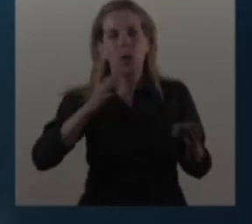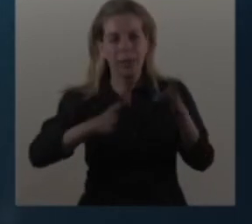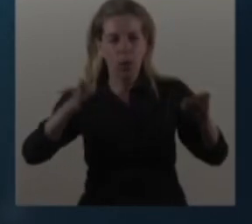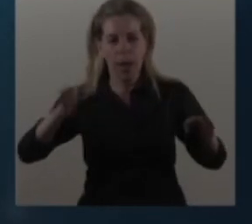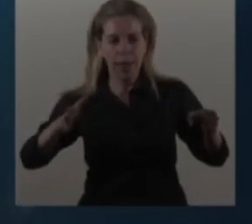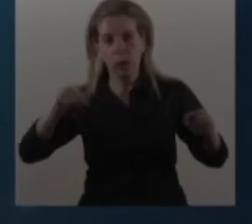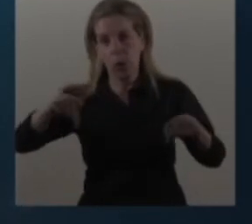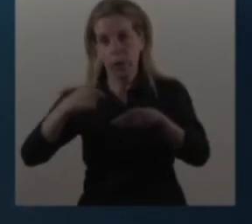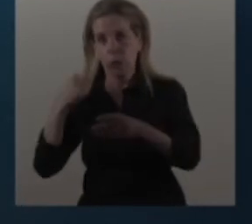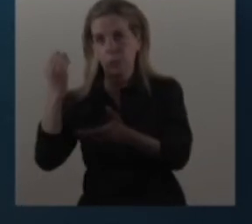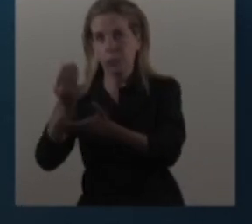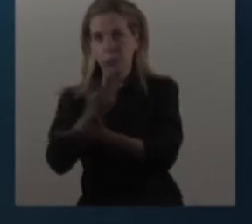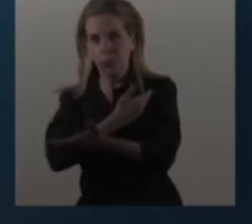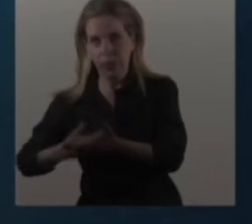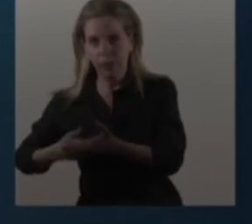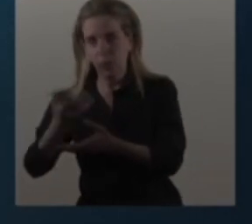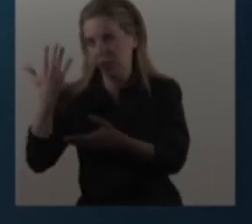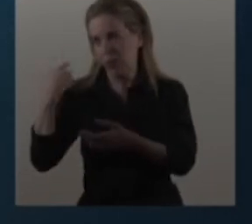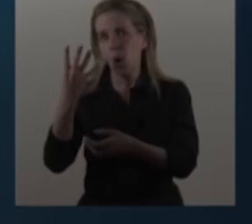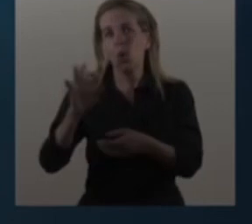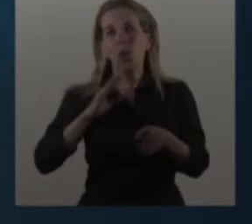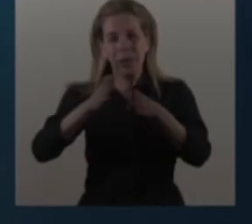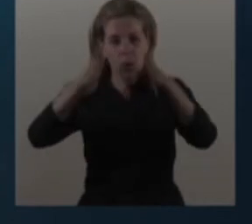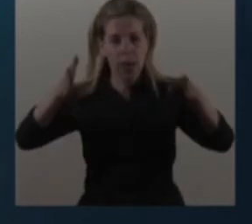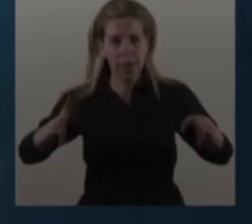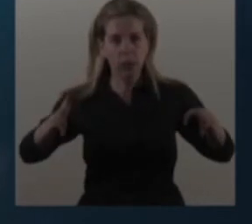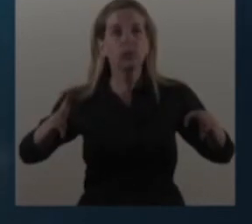casas estaban hace 4 años construidas, ¿por qué no se entregaron?